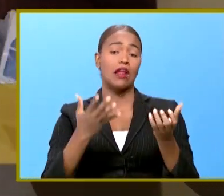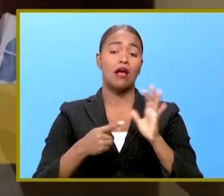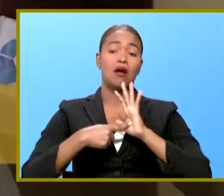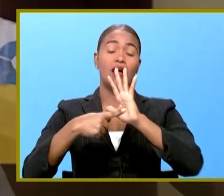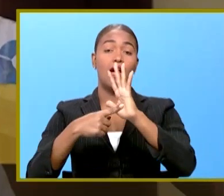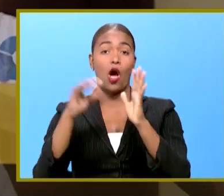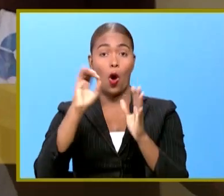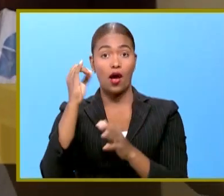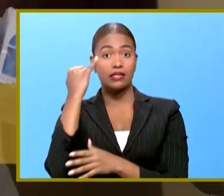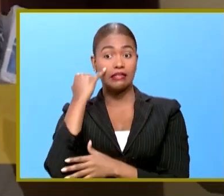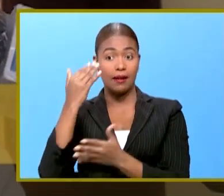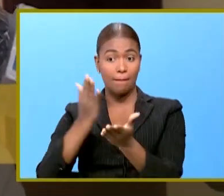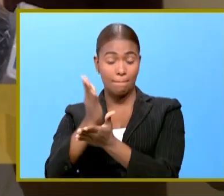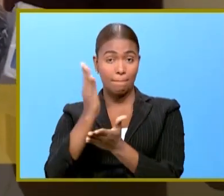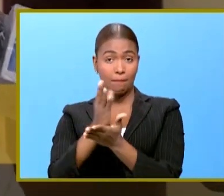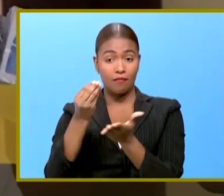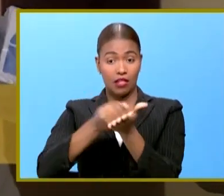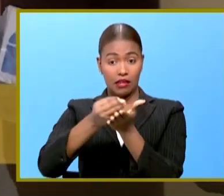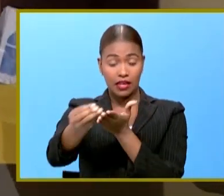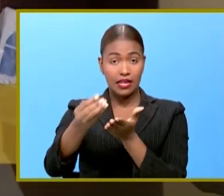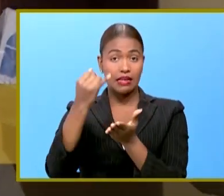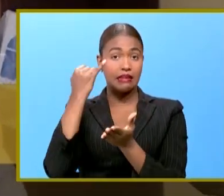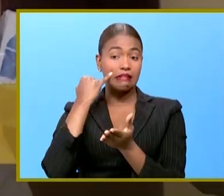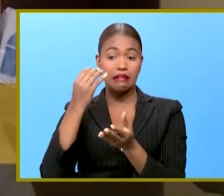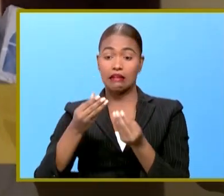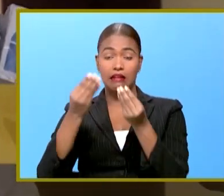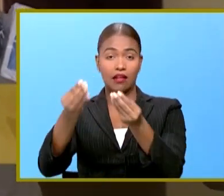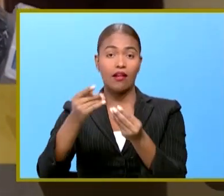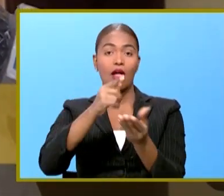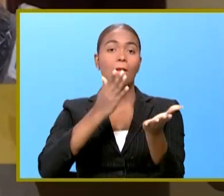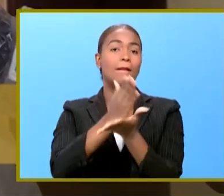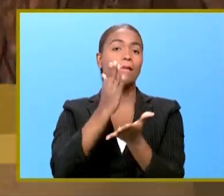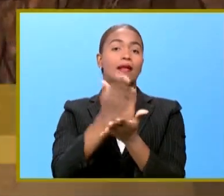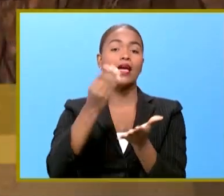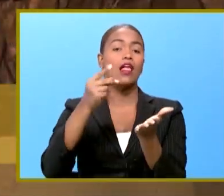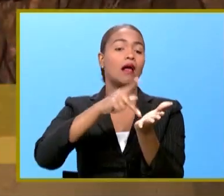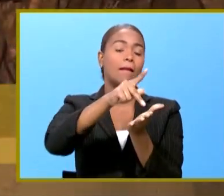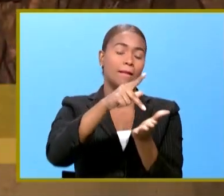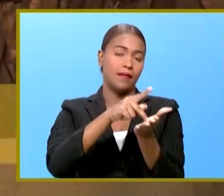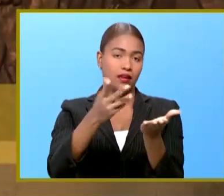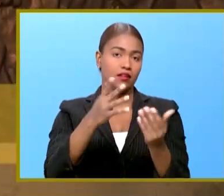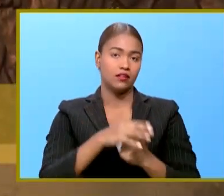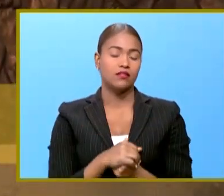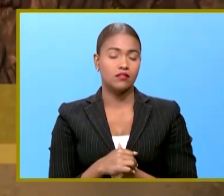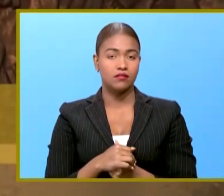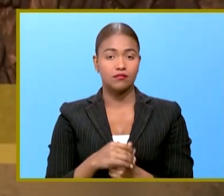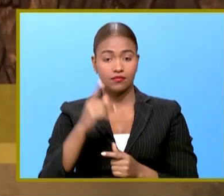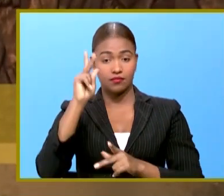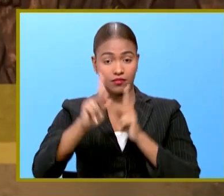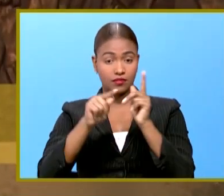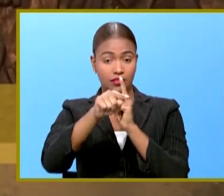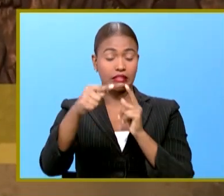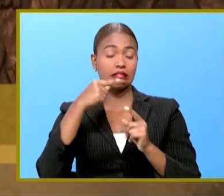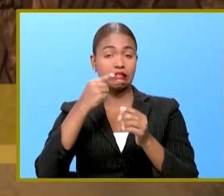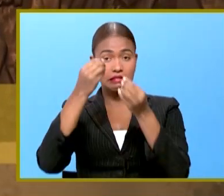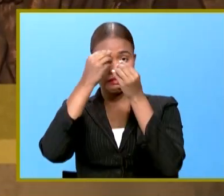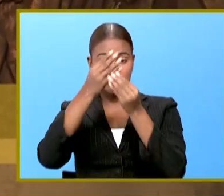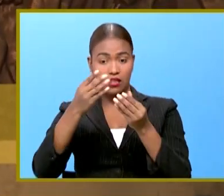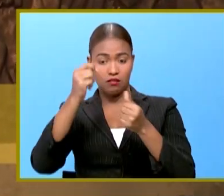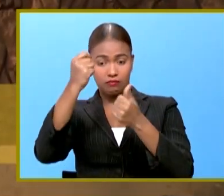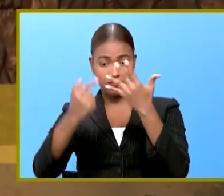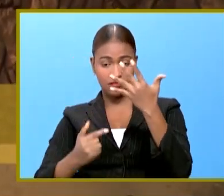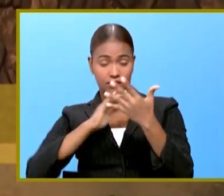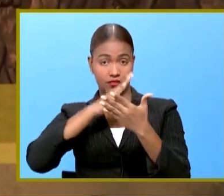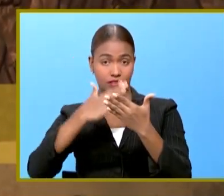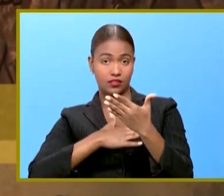les permiten que cobren sin entregarla, lo que no deben es permitirle que cobre. Los legisladores manifiestan que la declaración de bienes